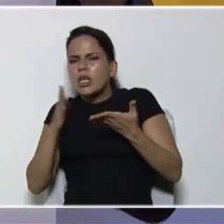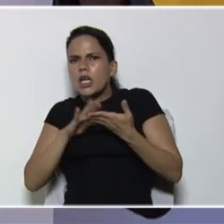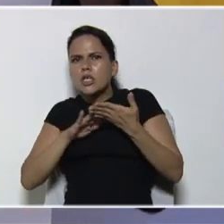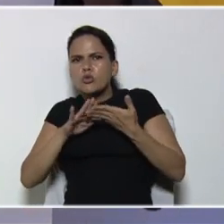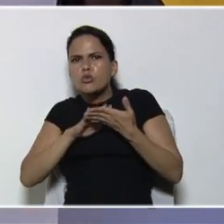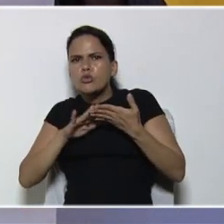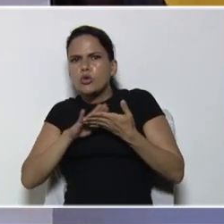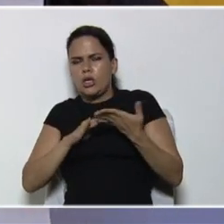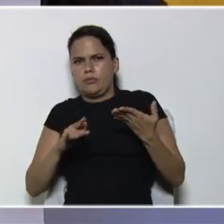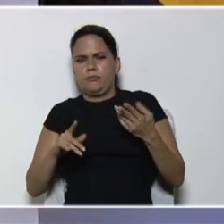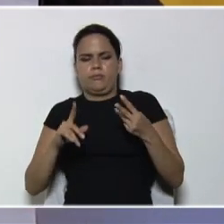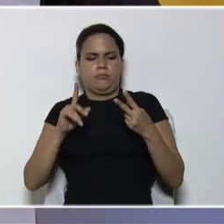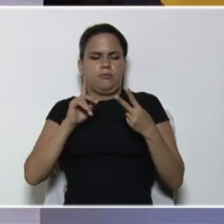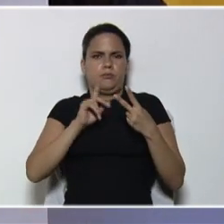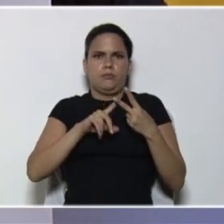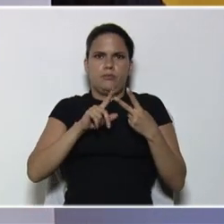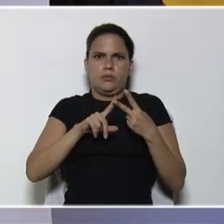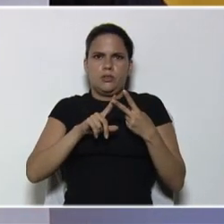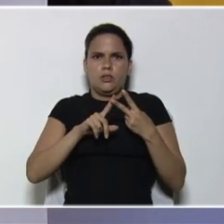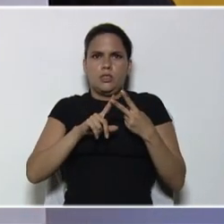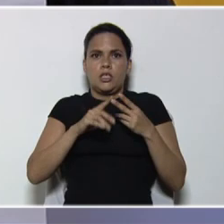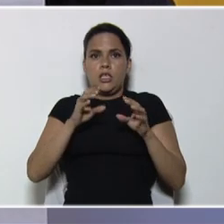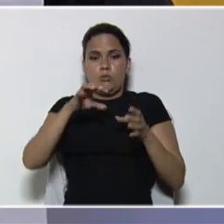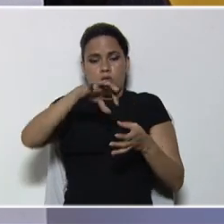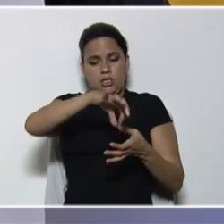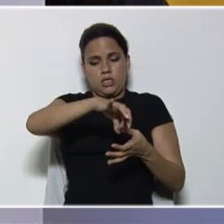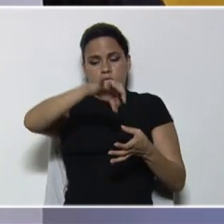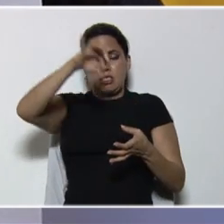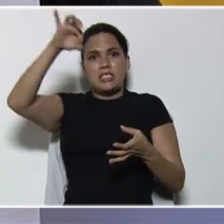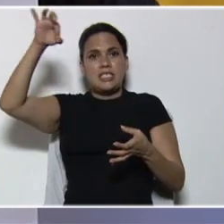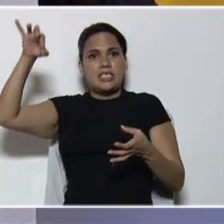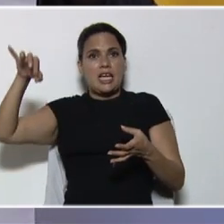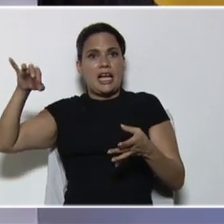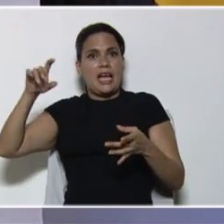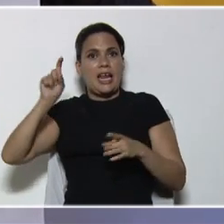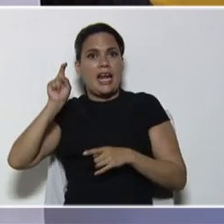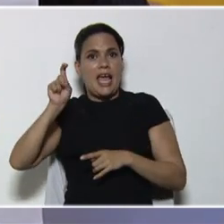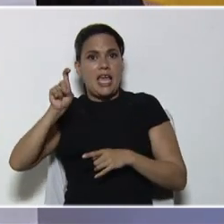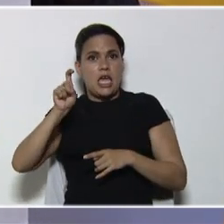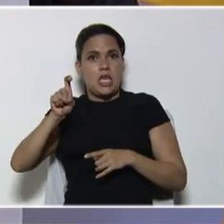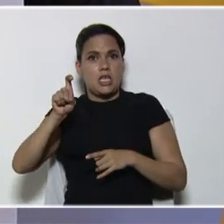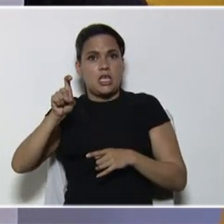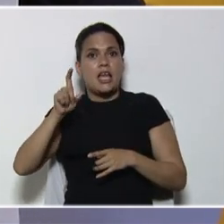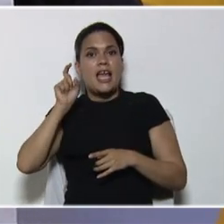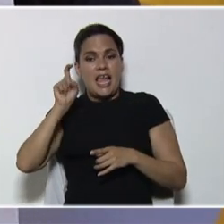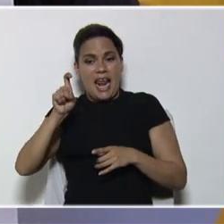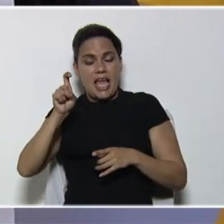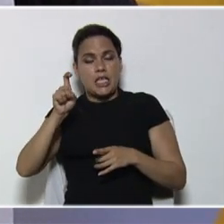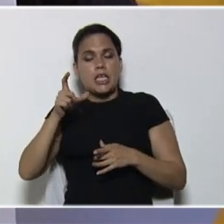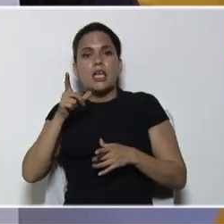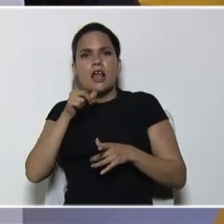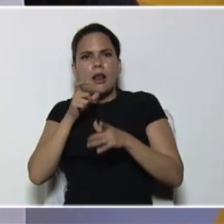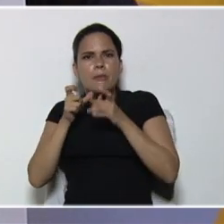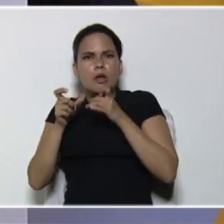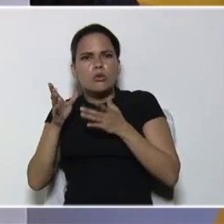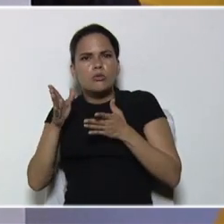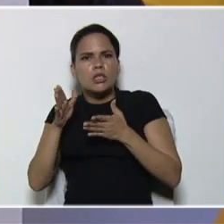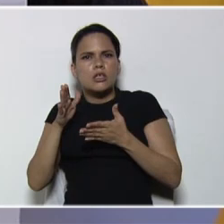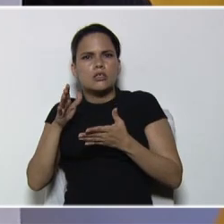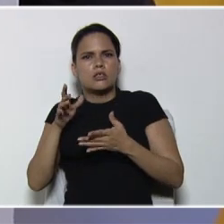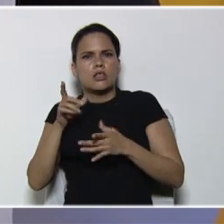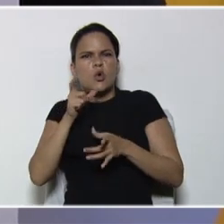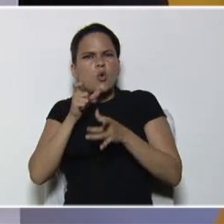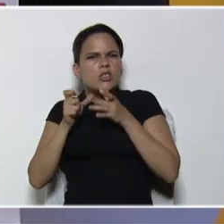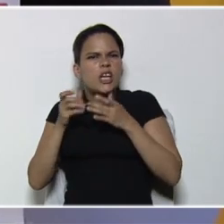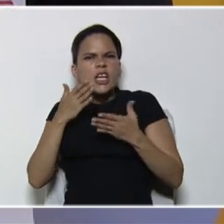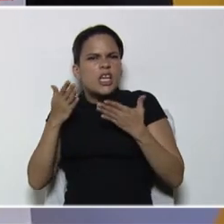Seguidamente, debemos despejar la X, recordando, que esa X, es la incógnita, en esa ecuación, de primer grado,